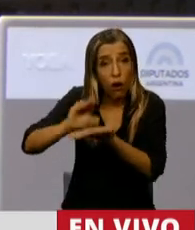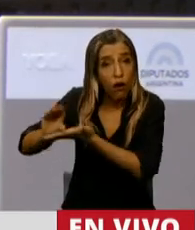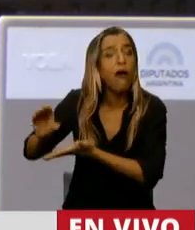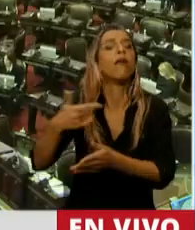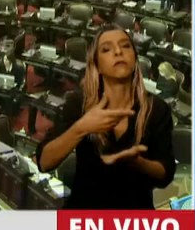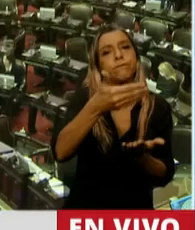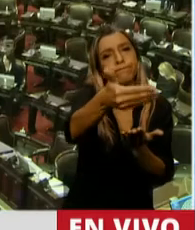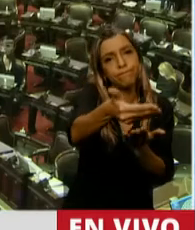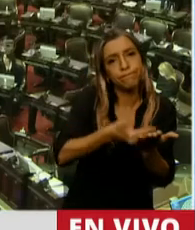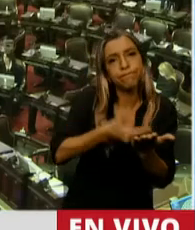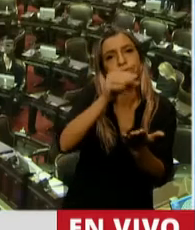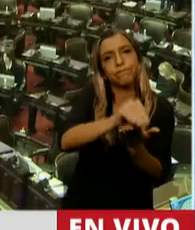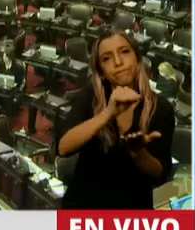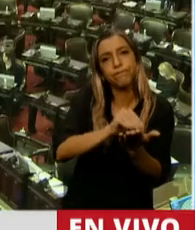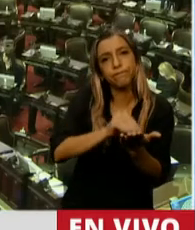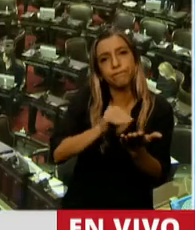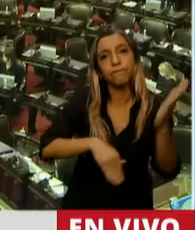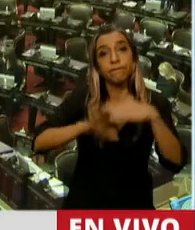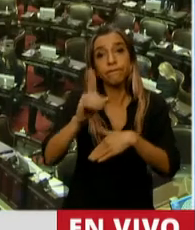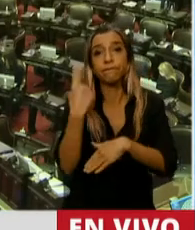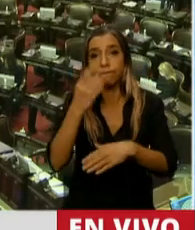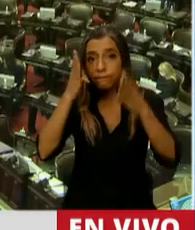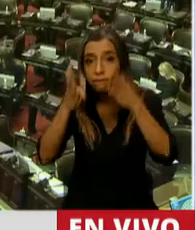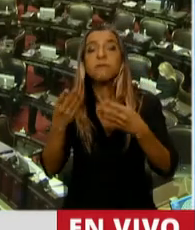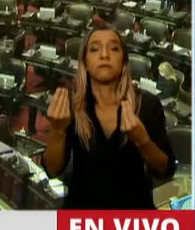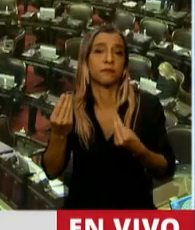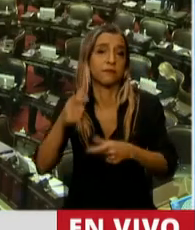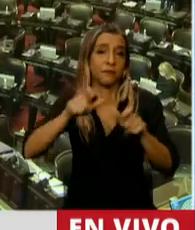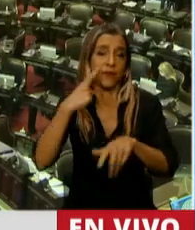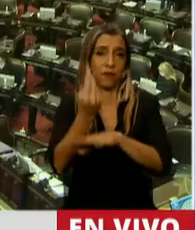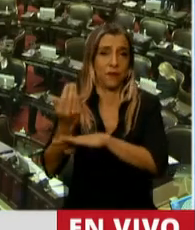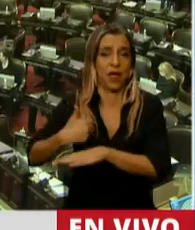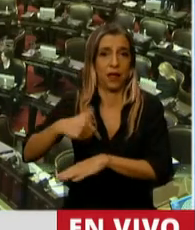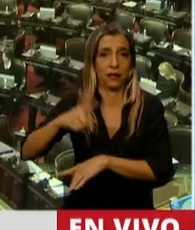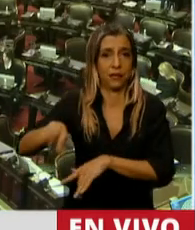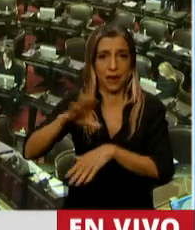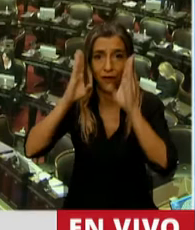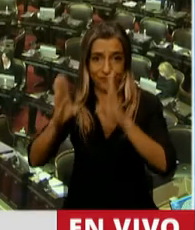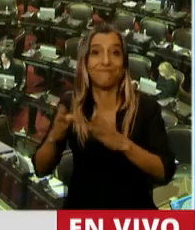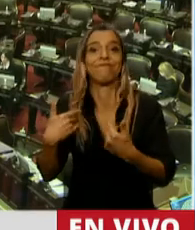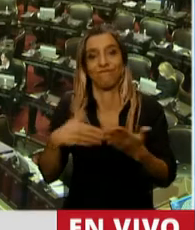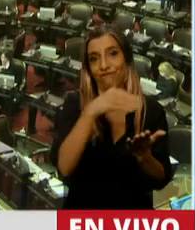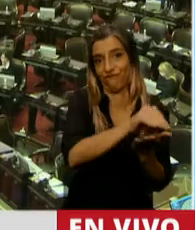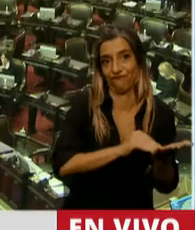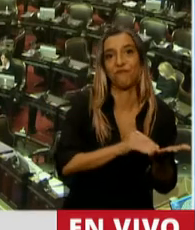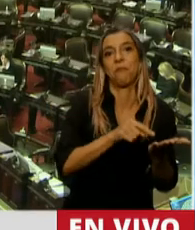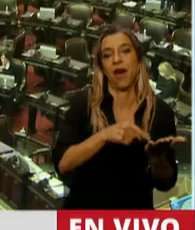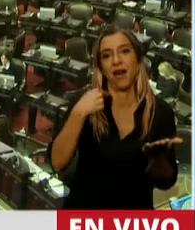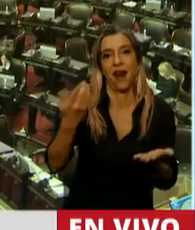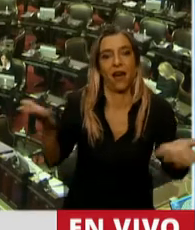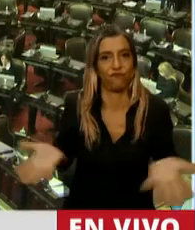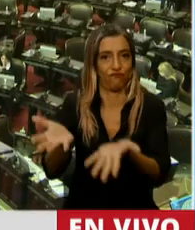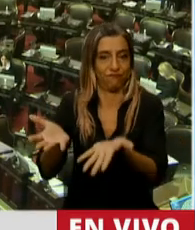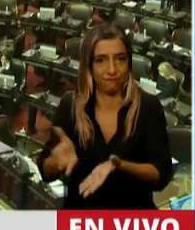eje al ciudadano, al argentino. Primer punto de partida. Entonces, yo he escuchado que